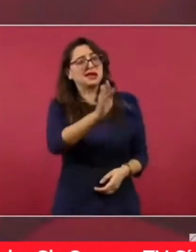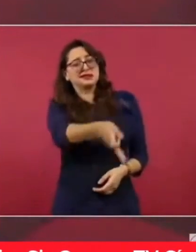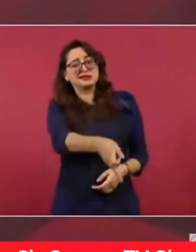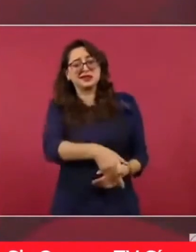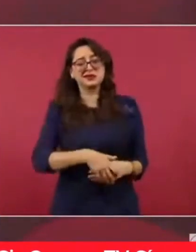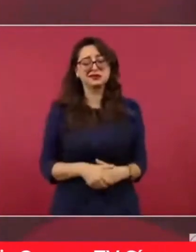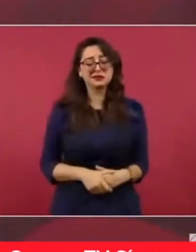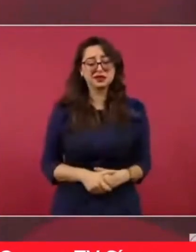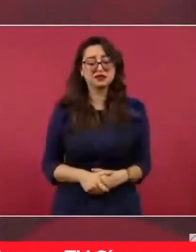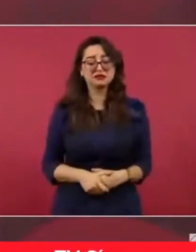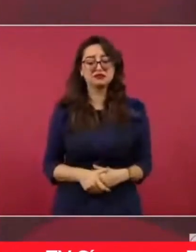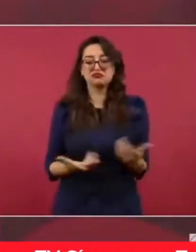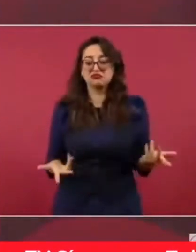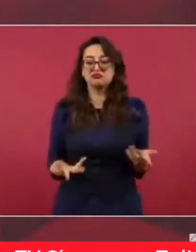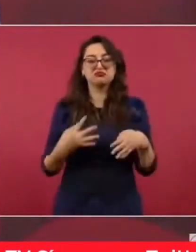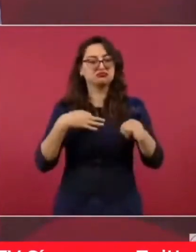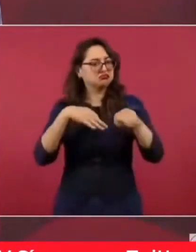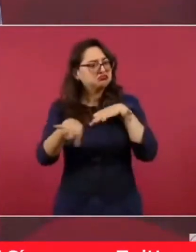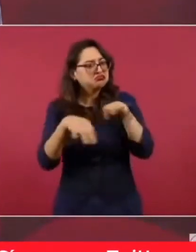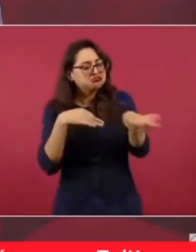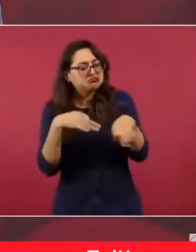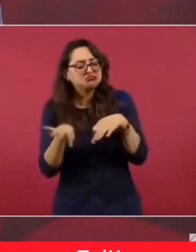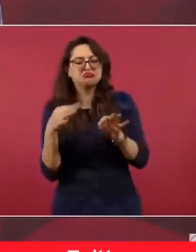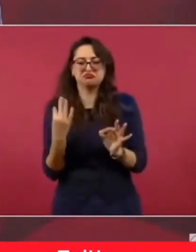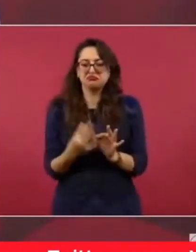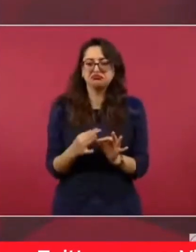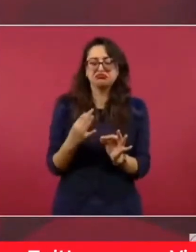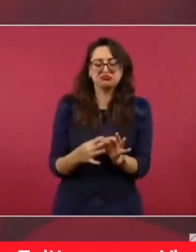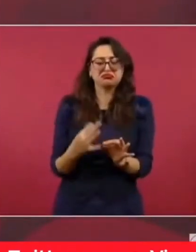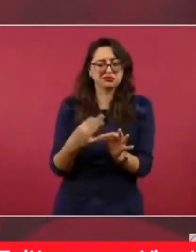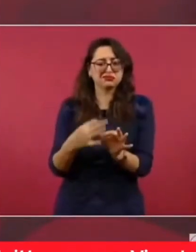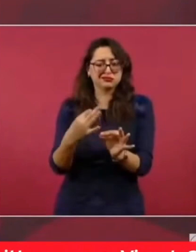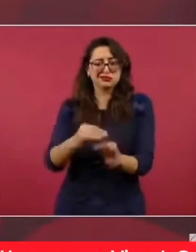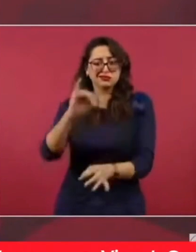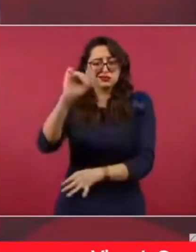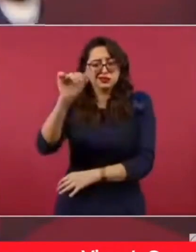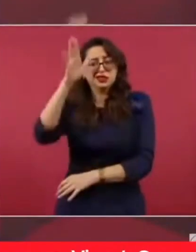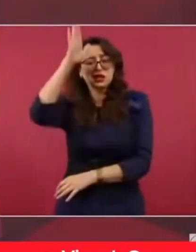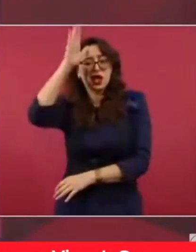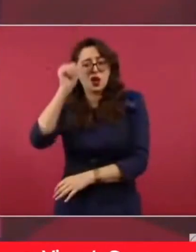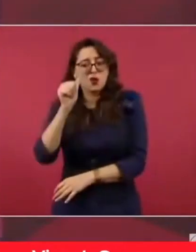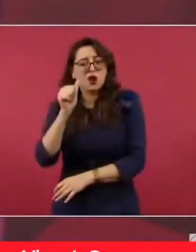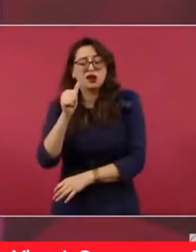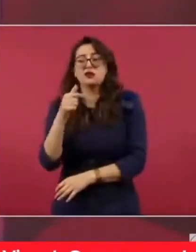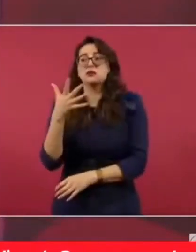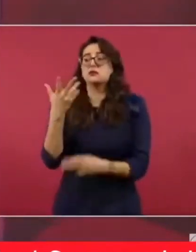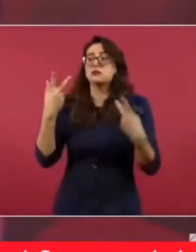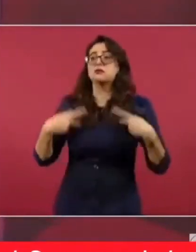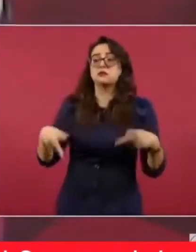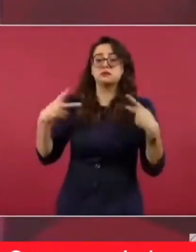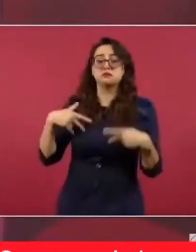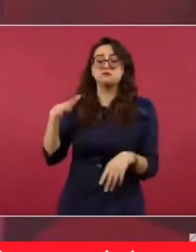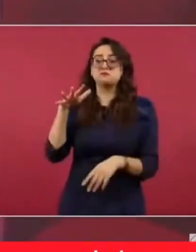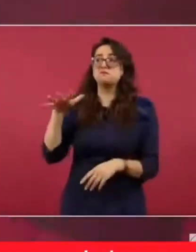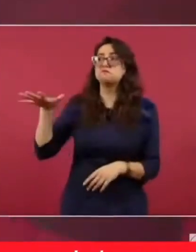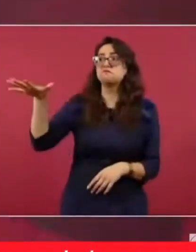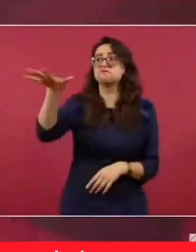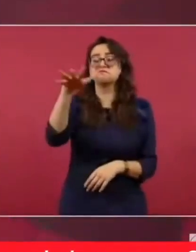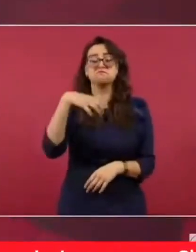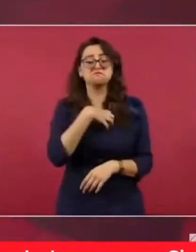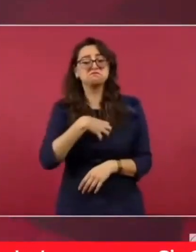Están de acuerdo con lo que estamos haciendo y hay esperanza, le hay felicidad.